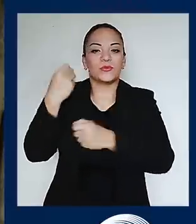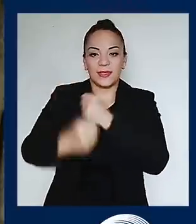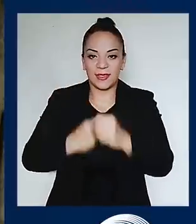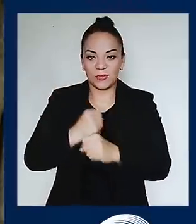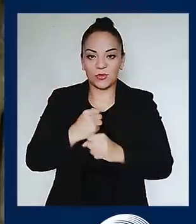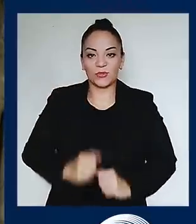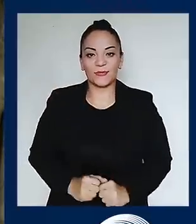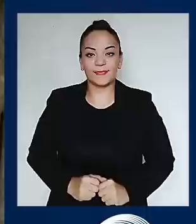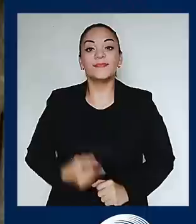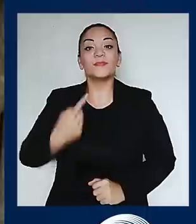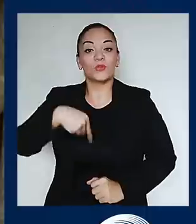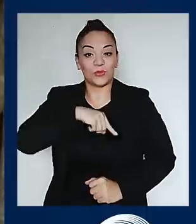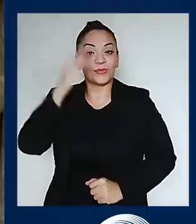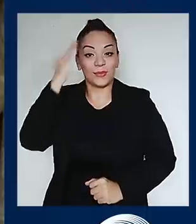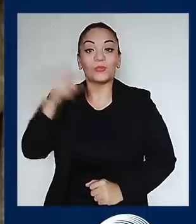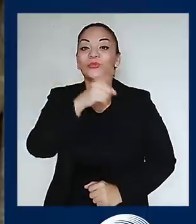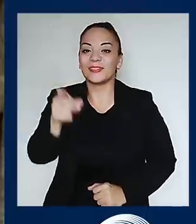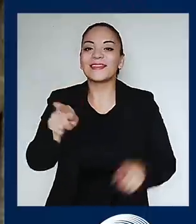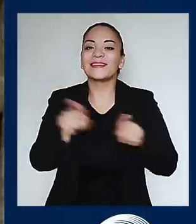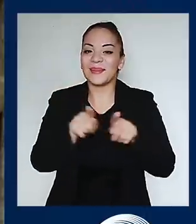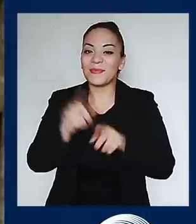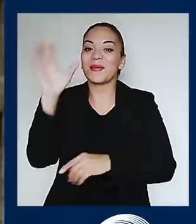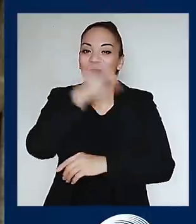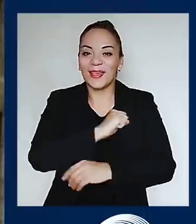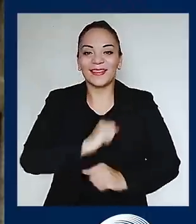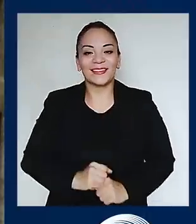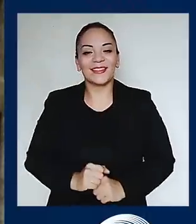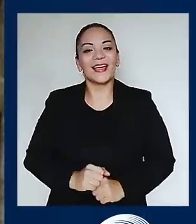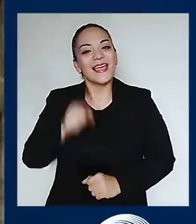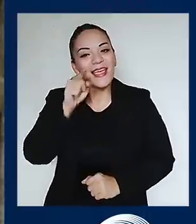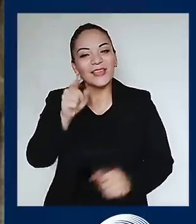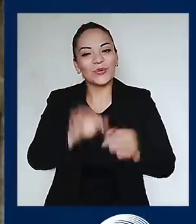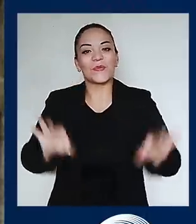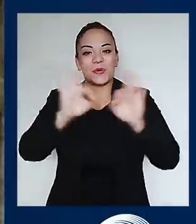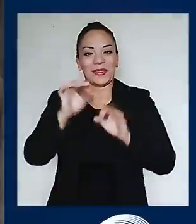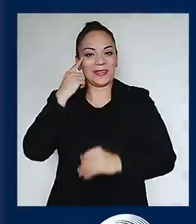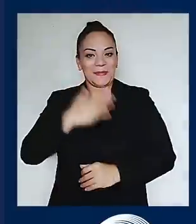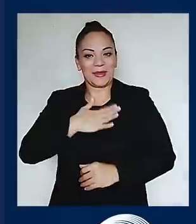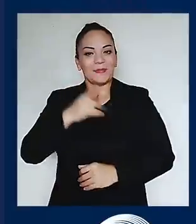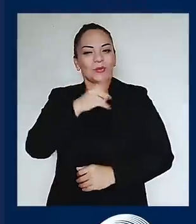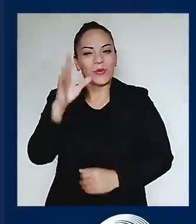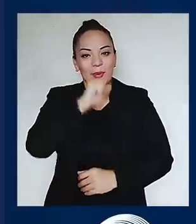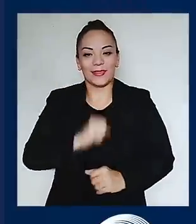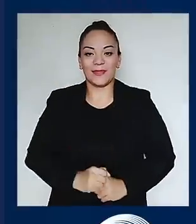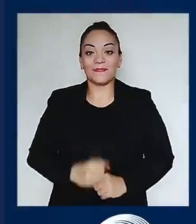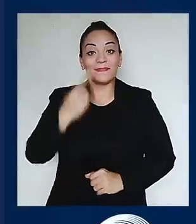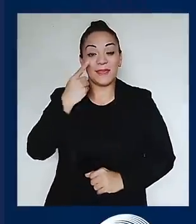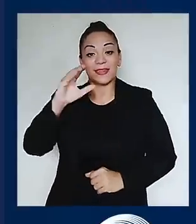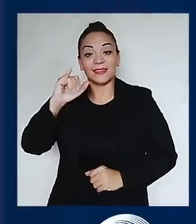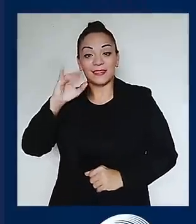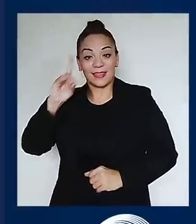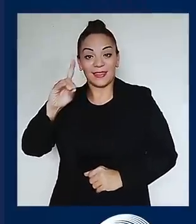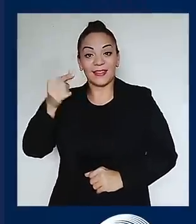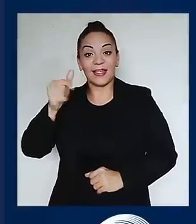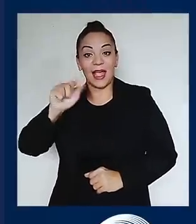Y sabemos que también usted lo percibe, compatriota. Para mí eso es lo más importante. Según la última encuesta